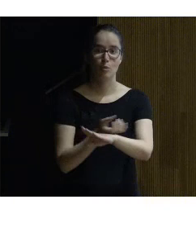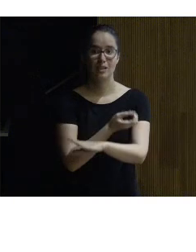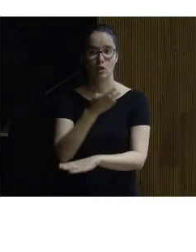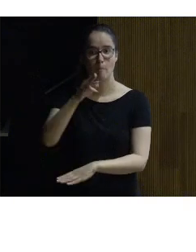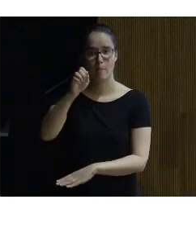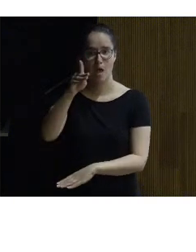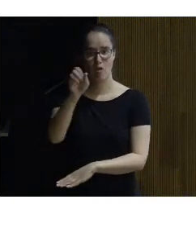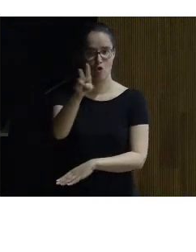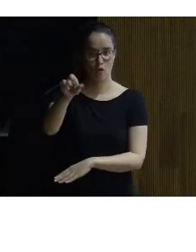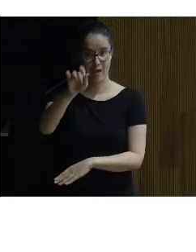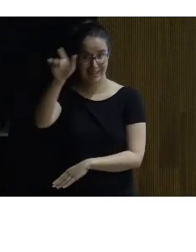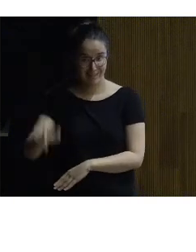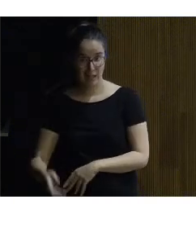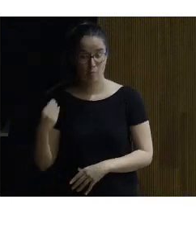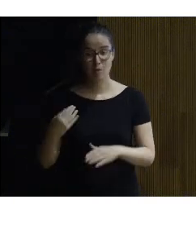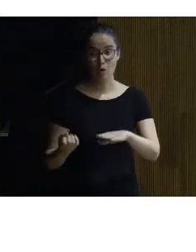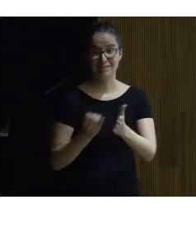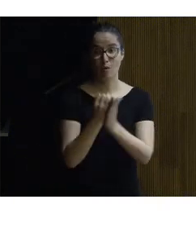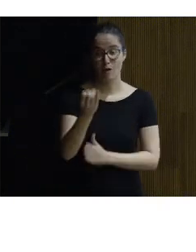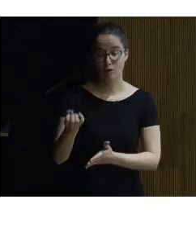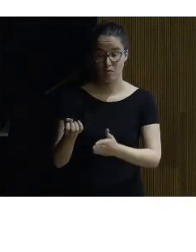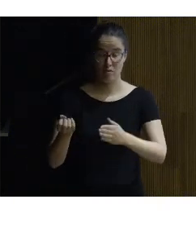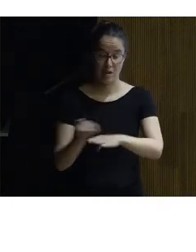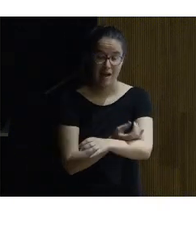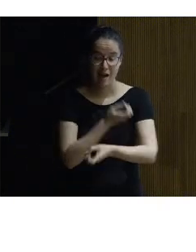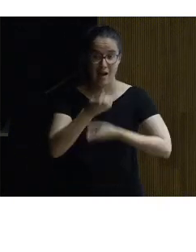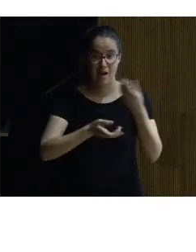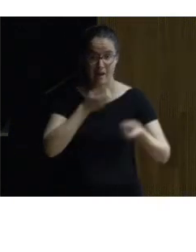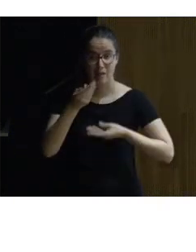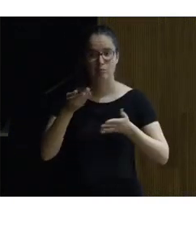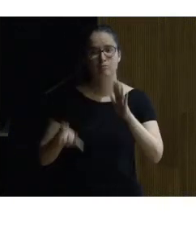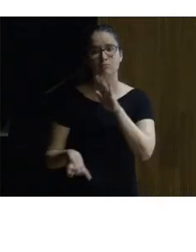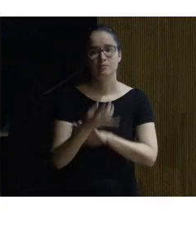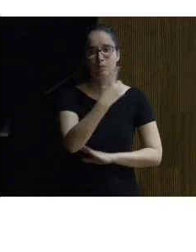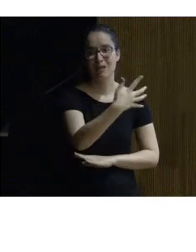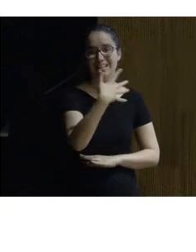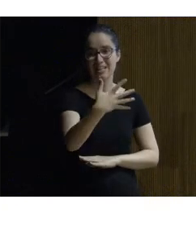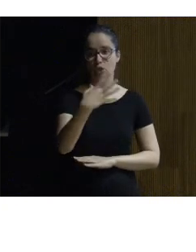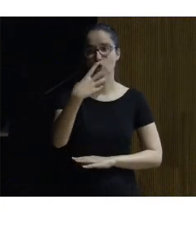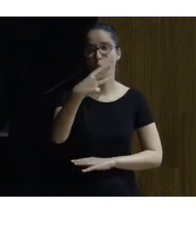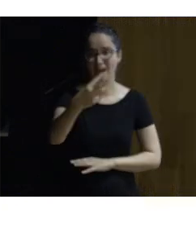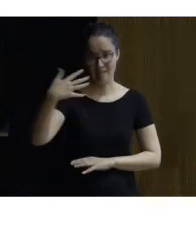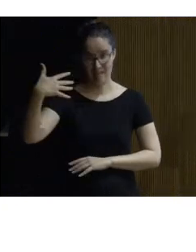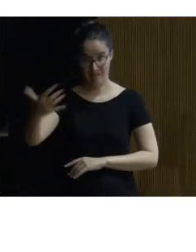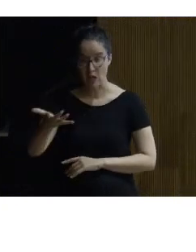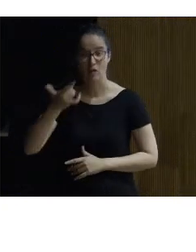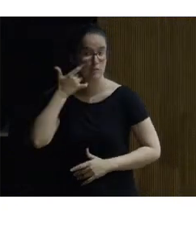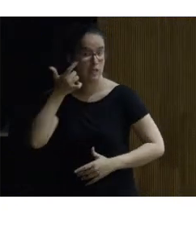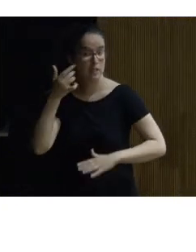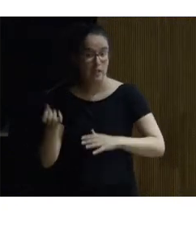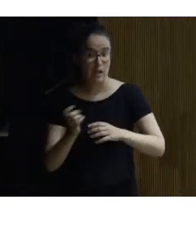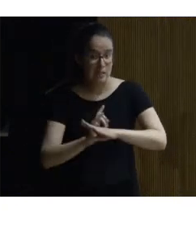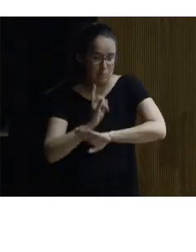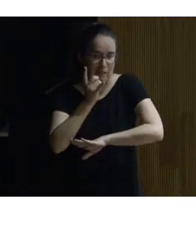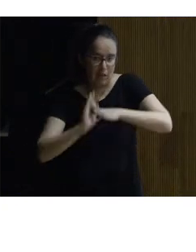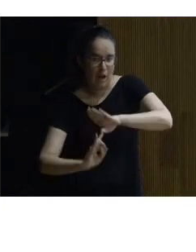Padua este huerto este jardín botánico fue fundado nada menos que en 1545 o sea las plantas han tenido